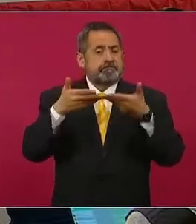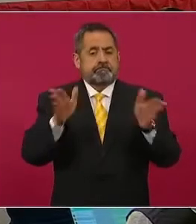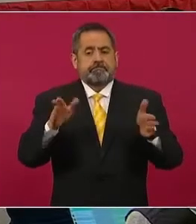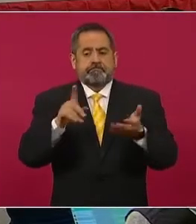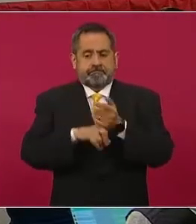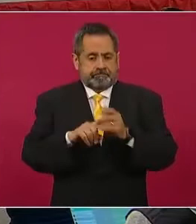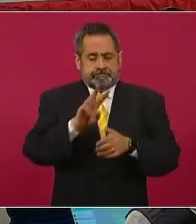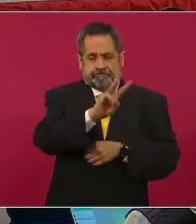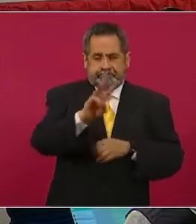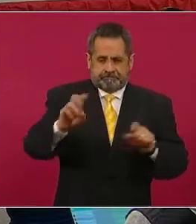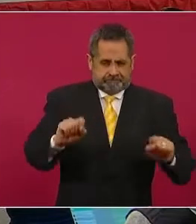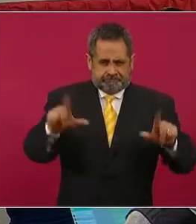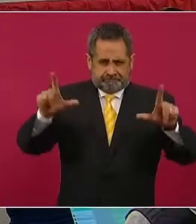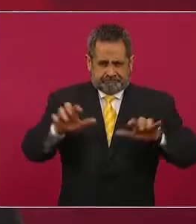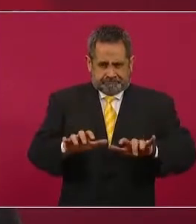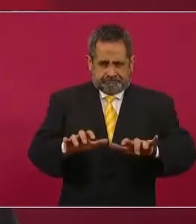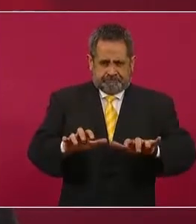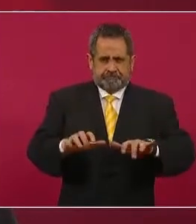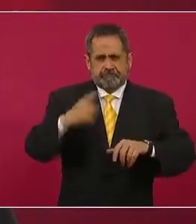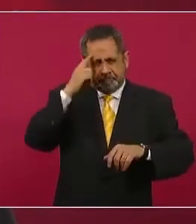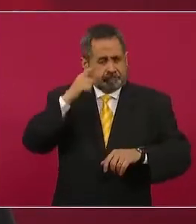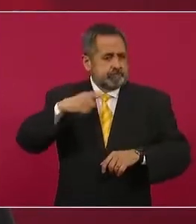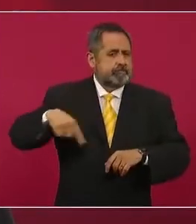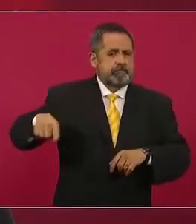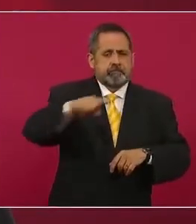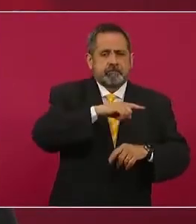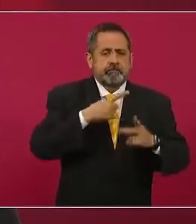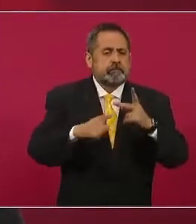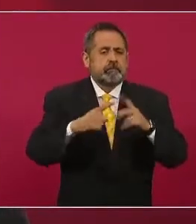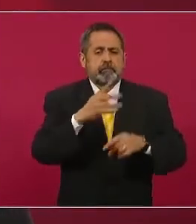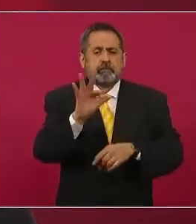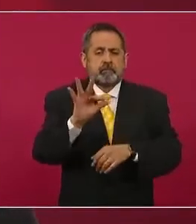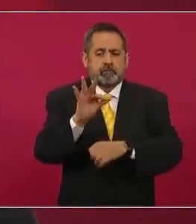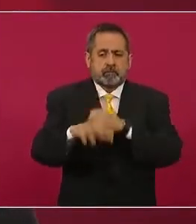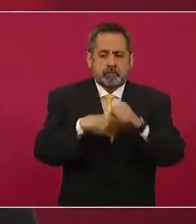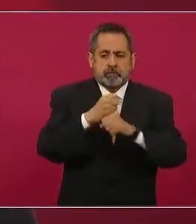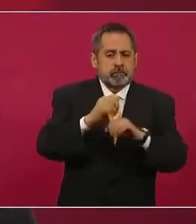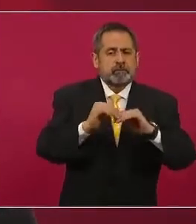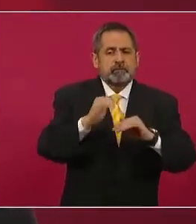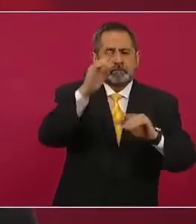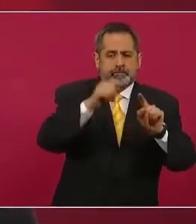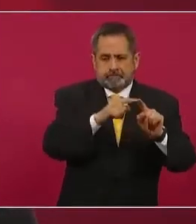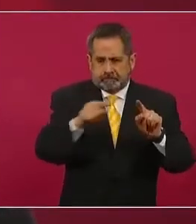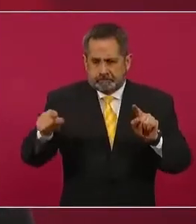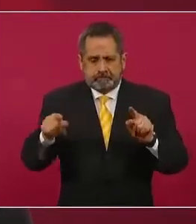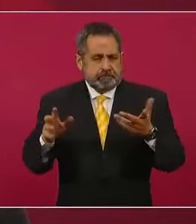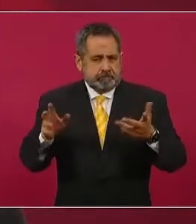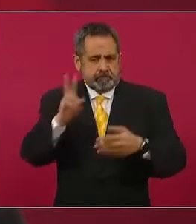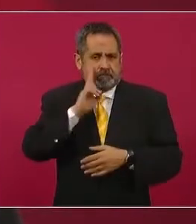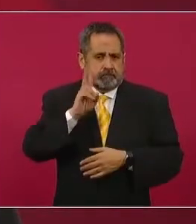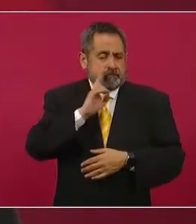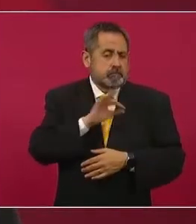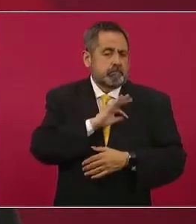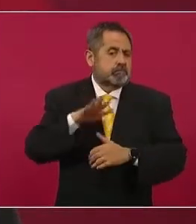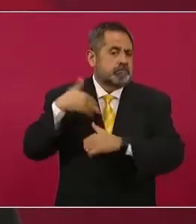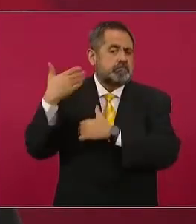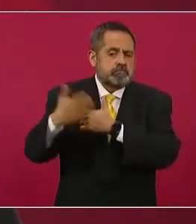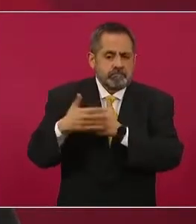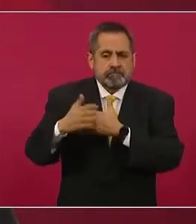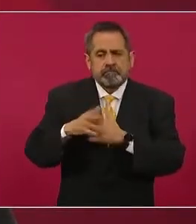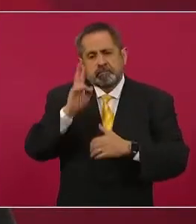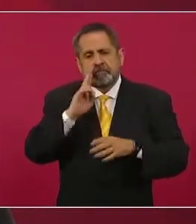el preregistro para todos aquellos a partir de 40 años en adelante. Y próximamente estaremos